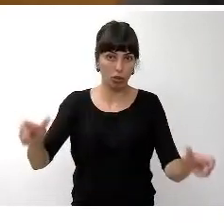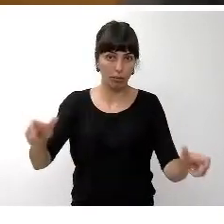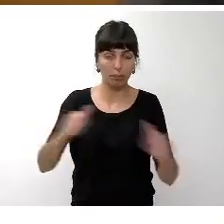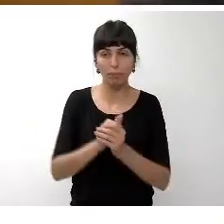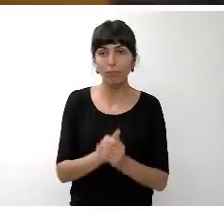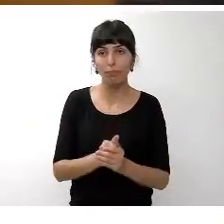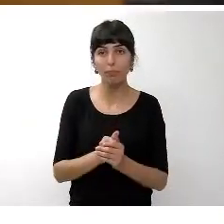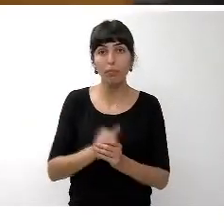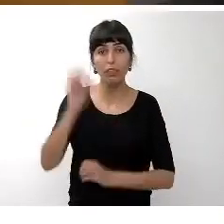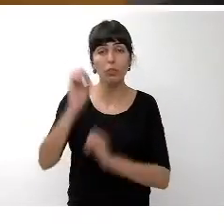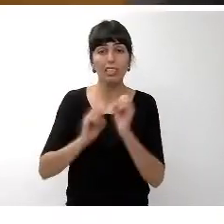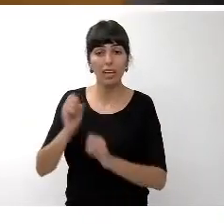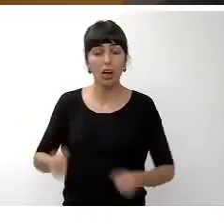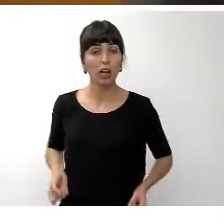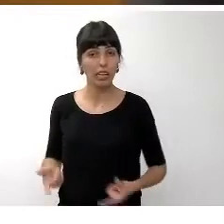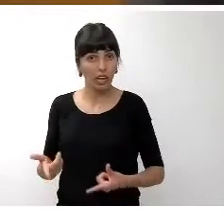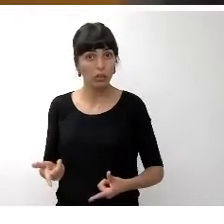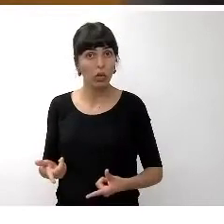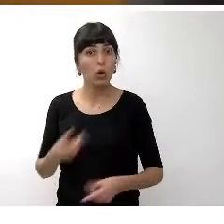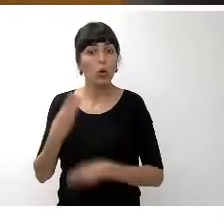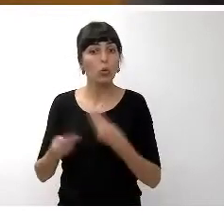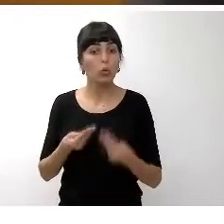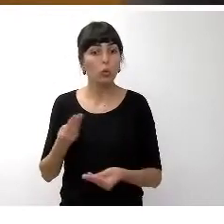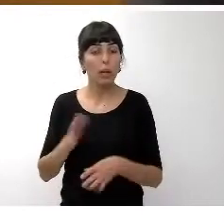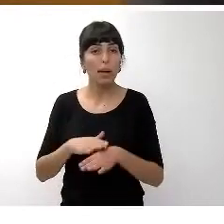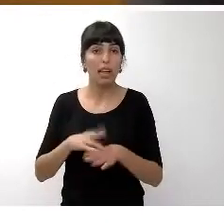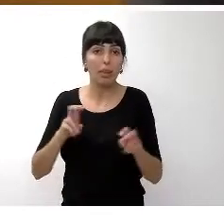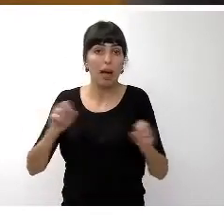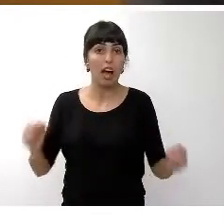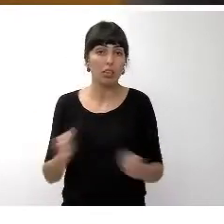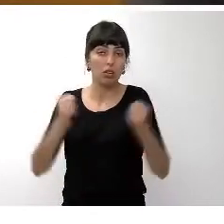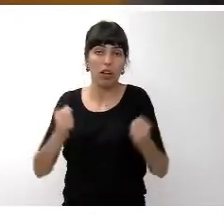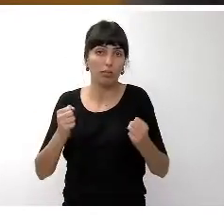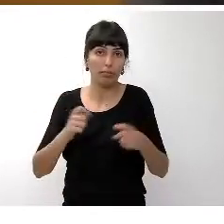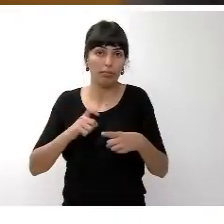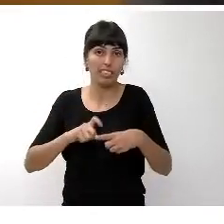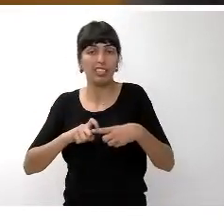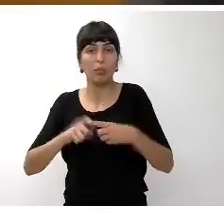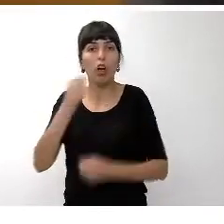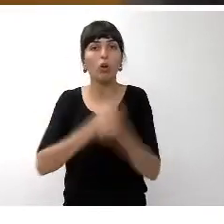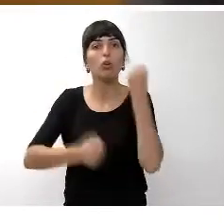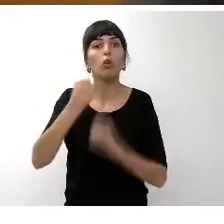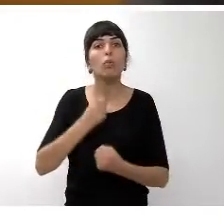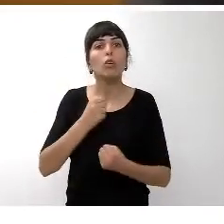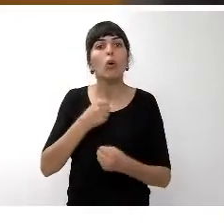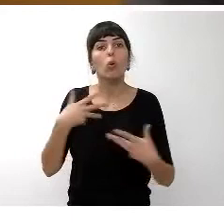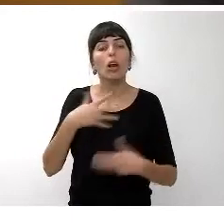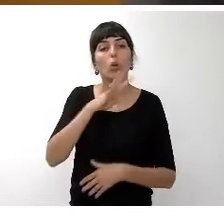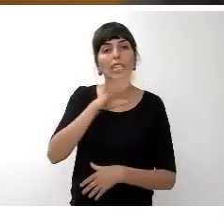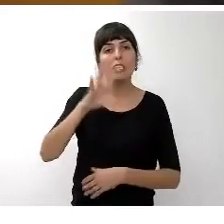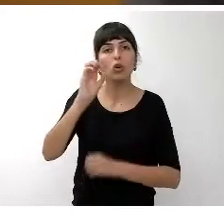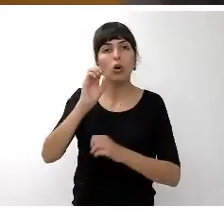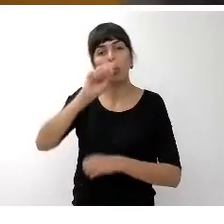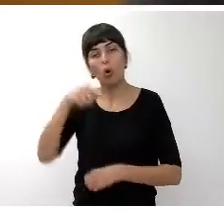gasto por contra que se dedica a actuaciones de carácter económico es del 45,6%